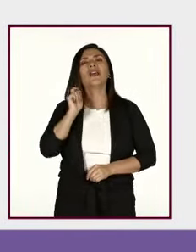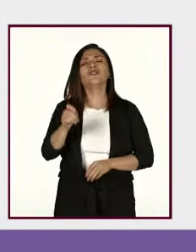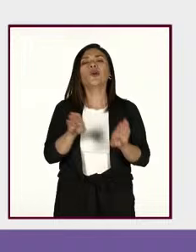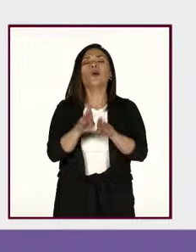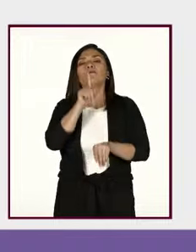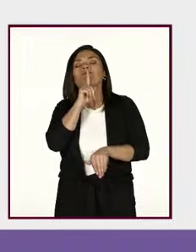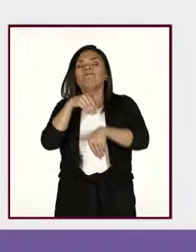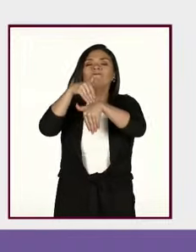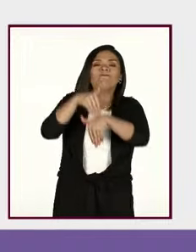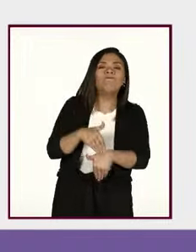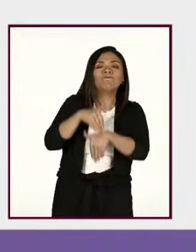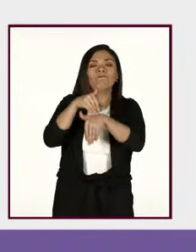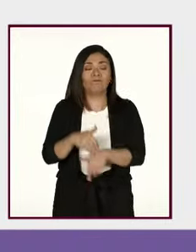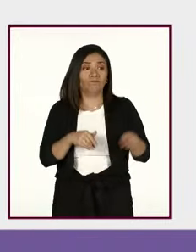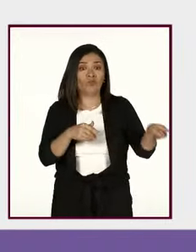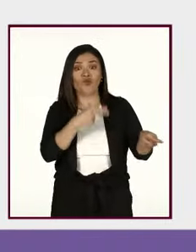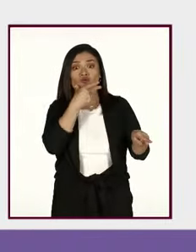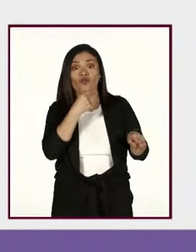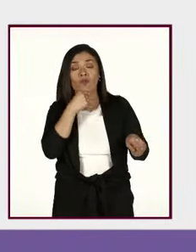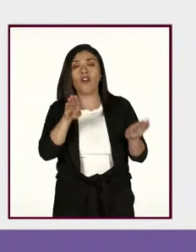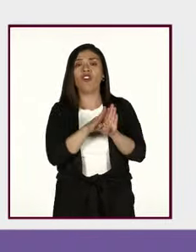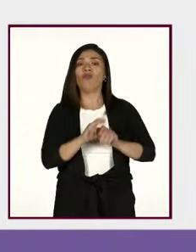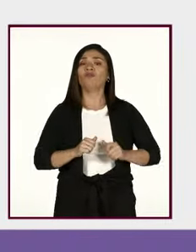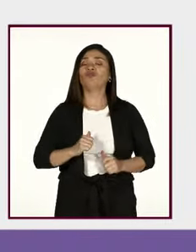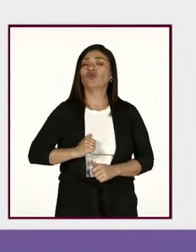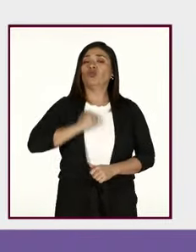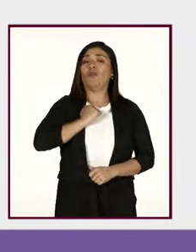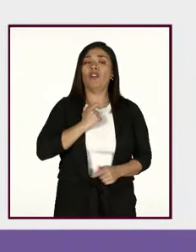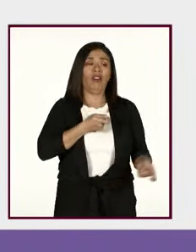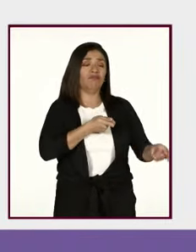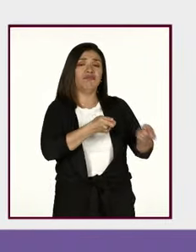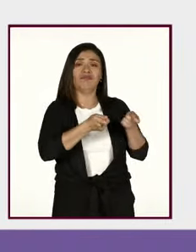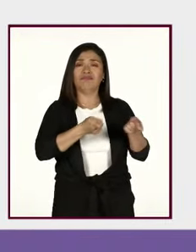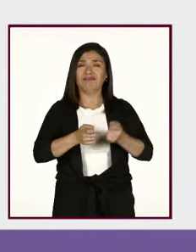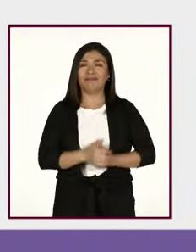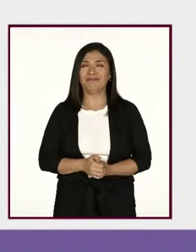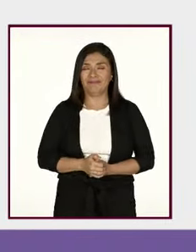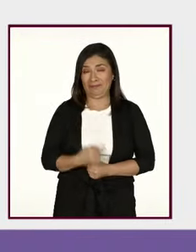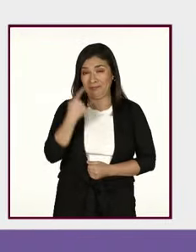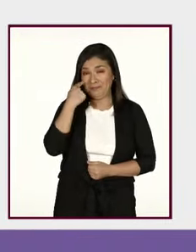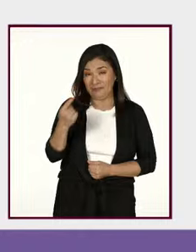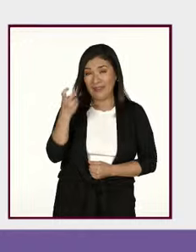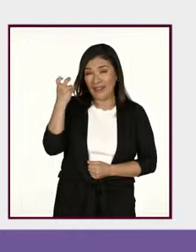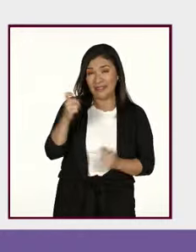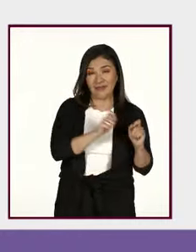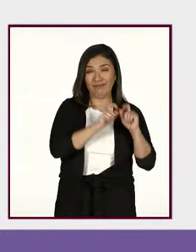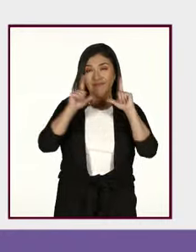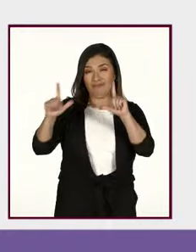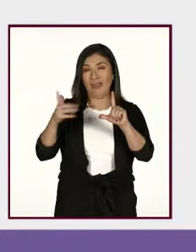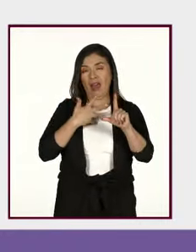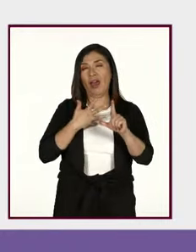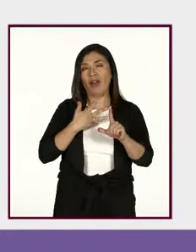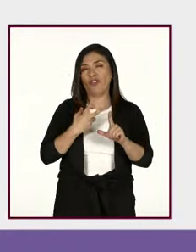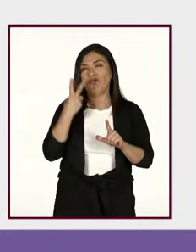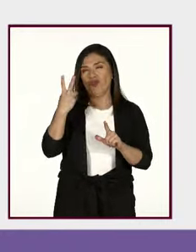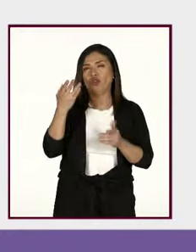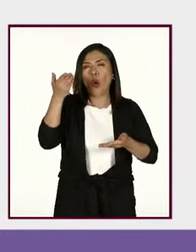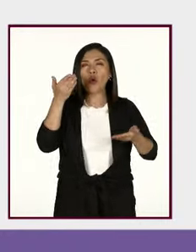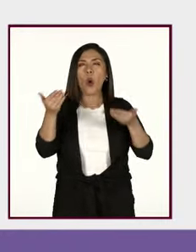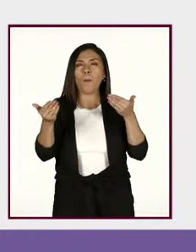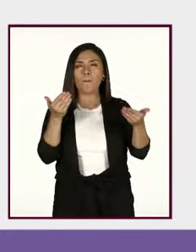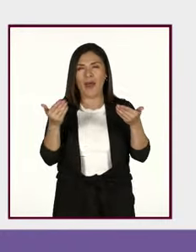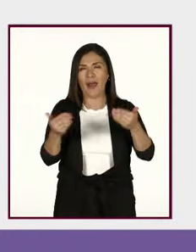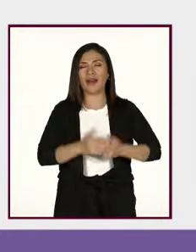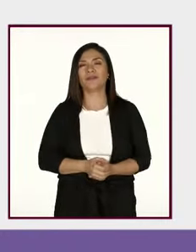subordinación y los hombres el papel de autoridad y dominación. En estas últimas, en estos dos últimos comparativos,